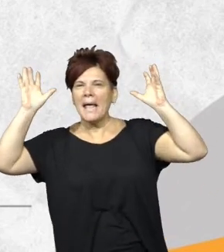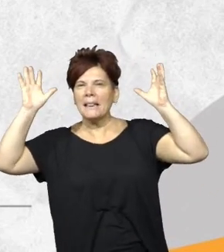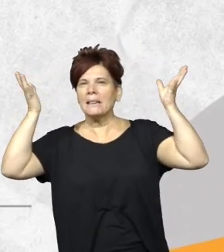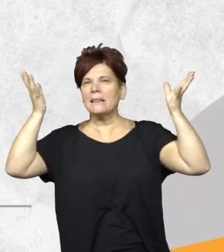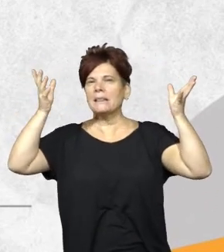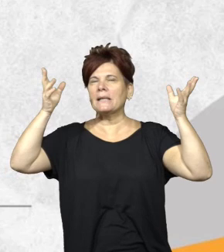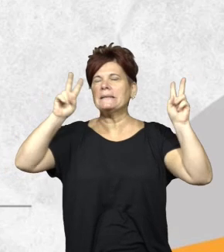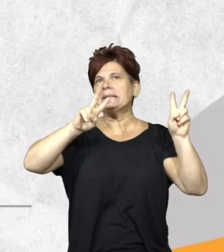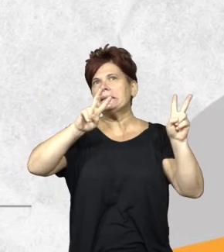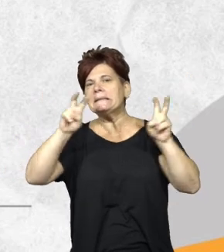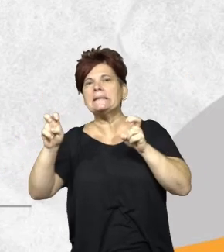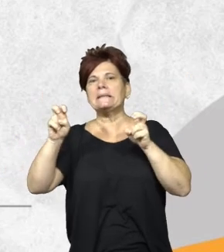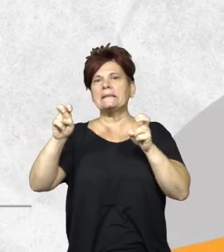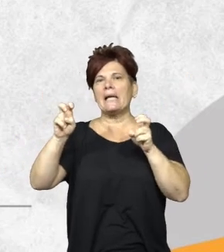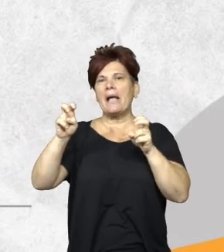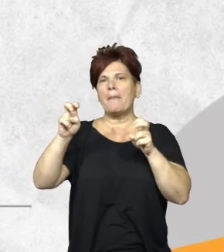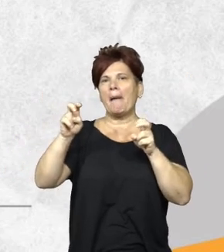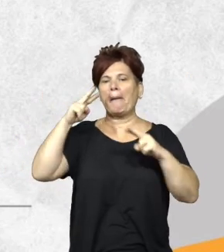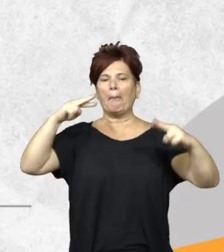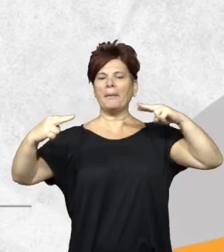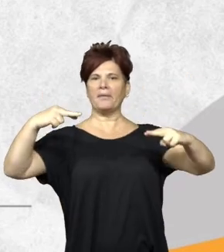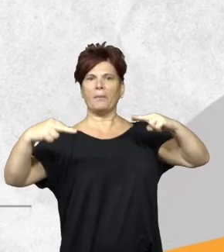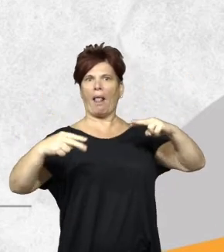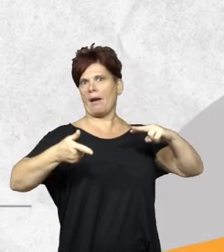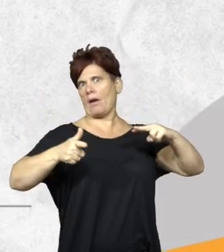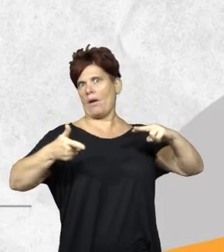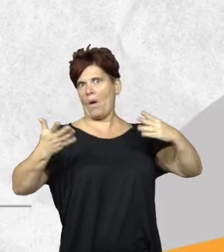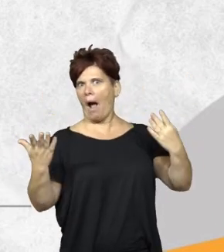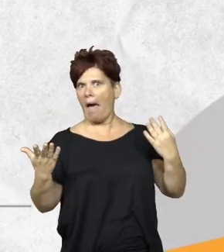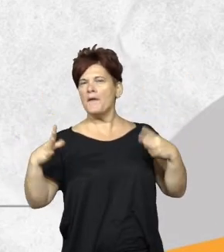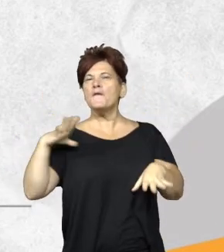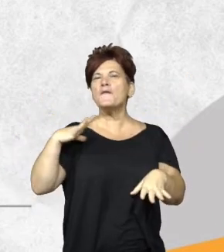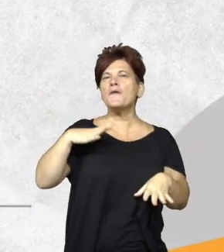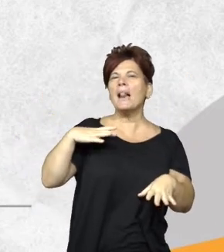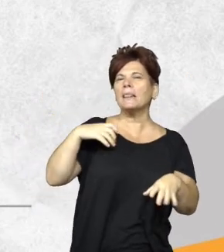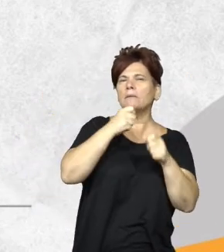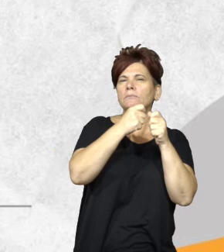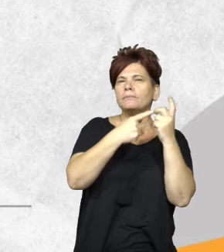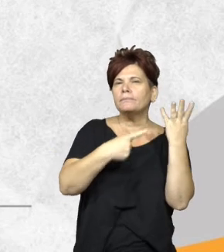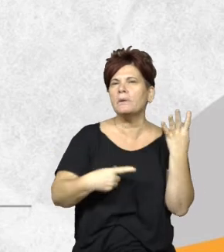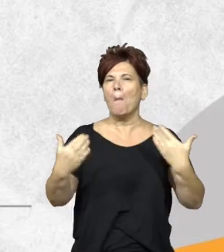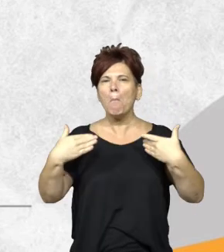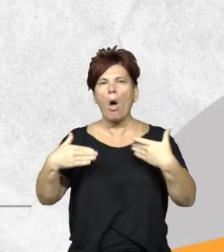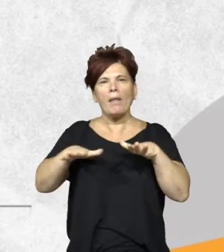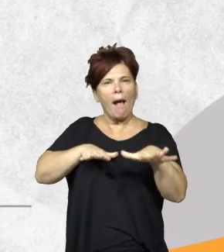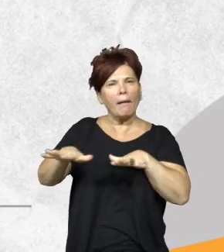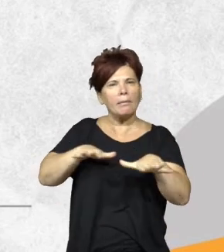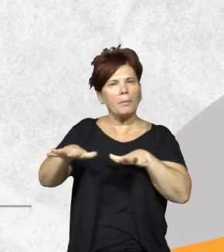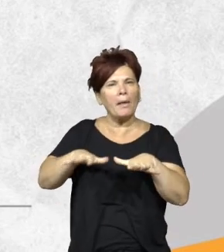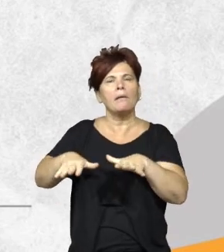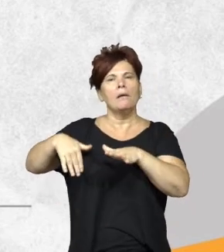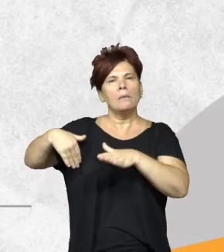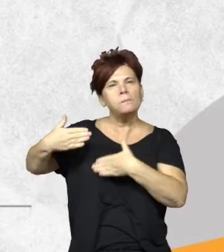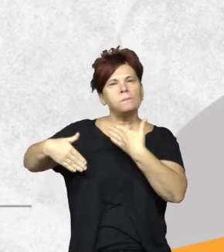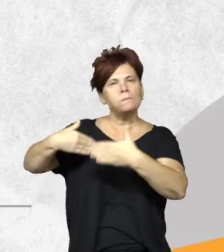era una tarea que no estaba visibilizada y que no tenía los elementos suficientes para poder llevar a cabo la actividad o para